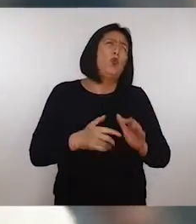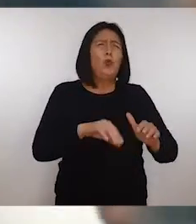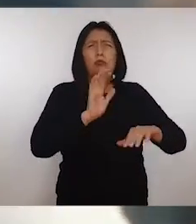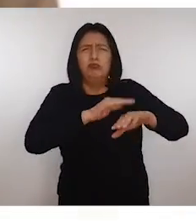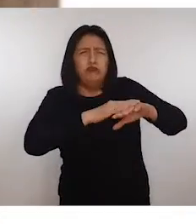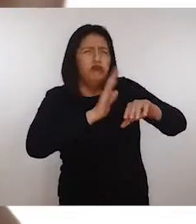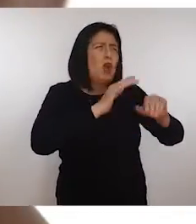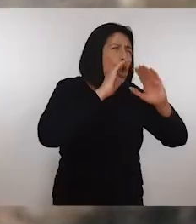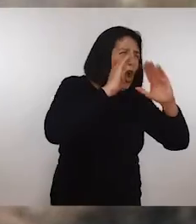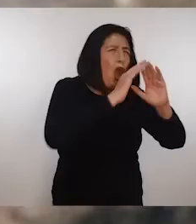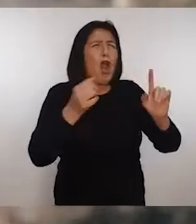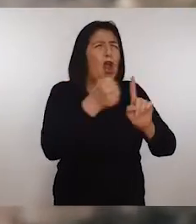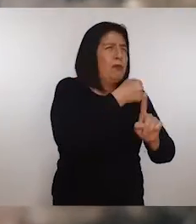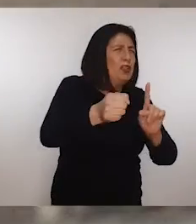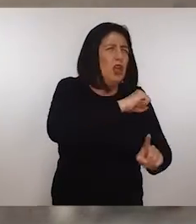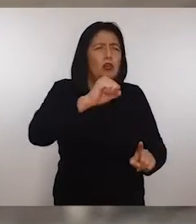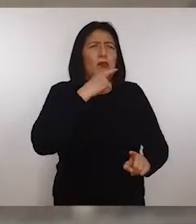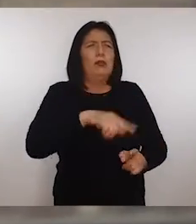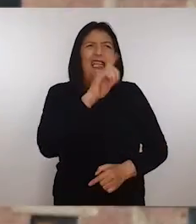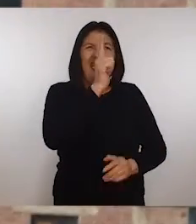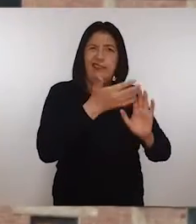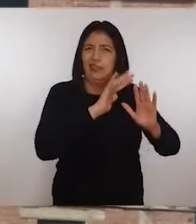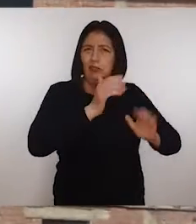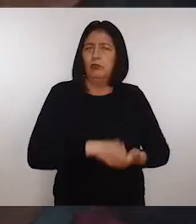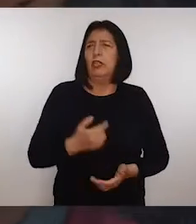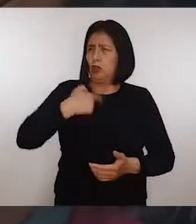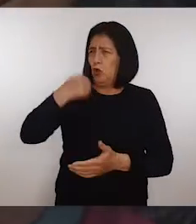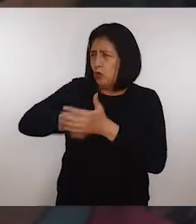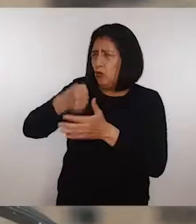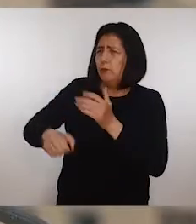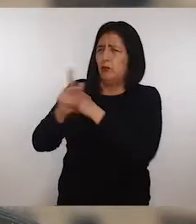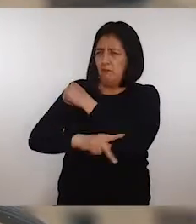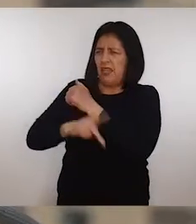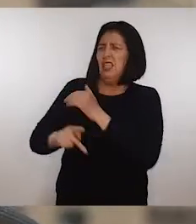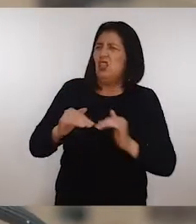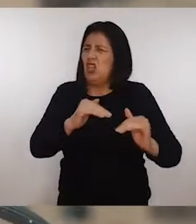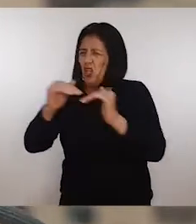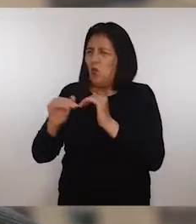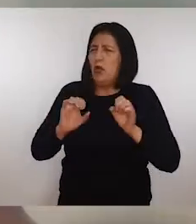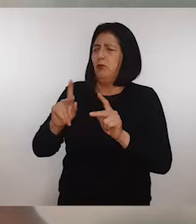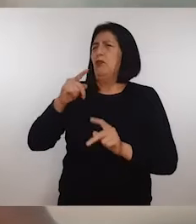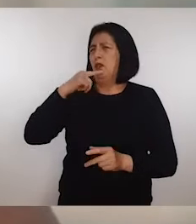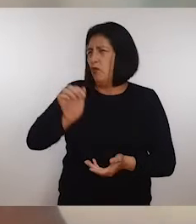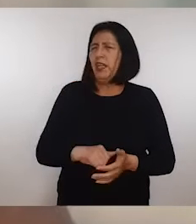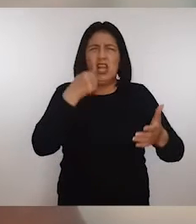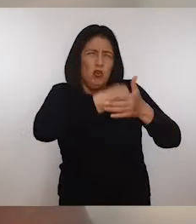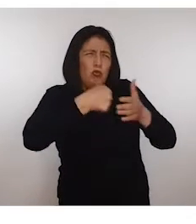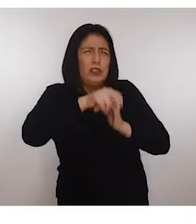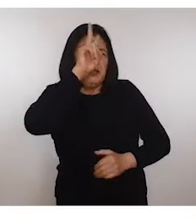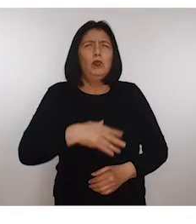incansable voz que alerta sobre la violencia hacia la mujer como lideresa de su comunidad. Lucha por un país donde las mujeres tengamos las mismas